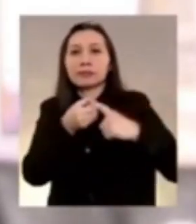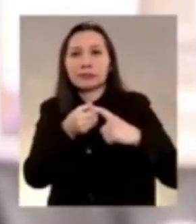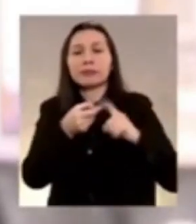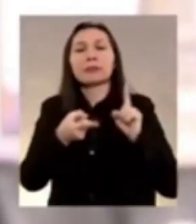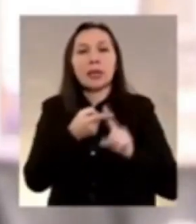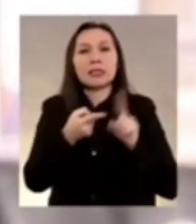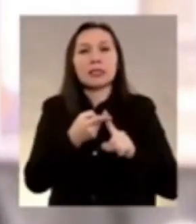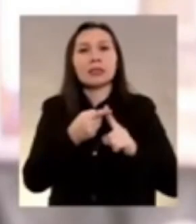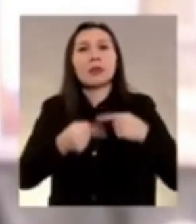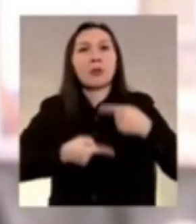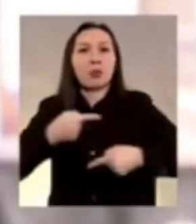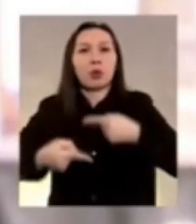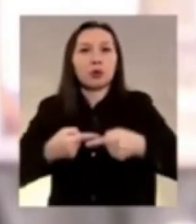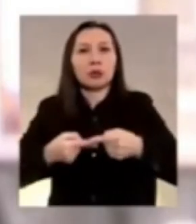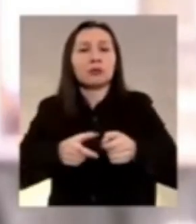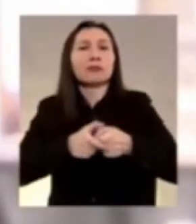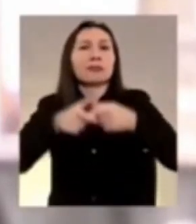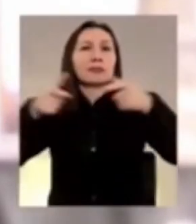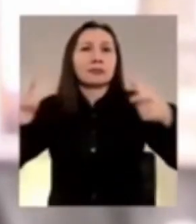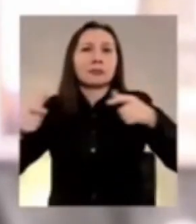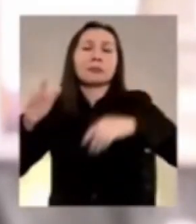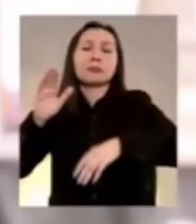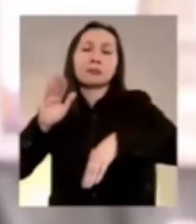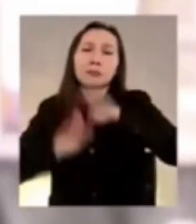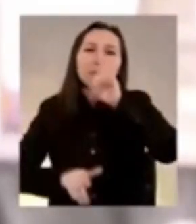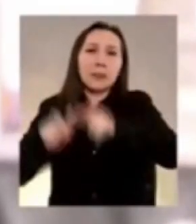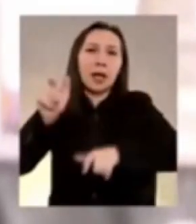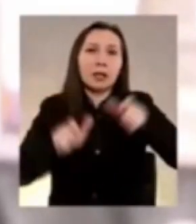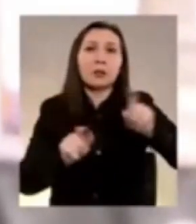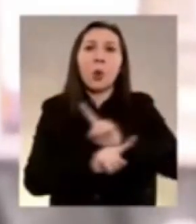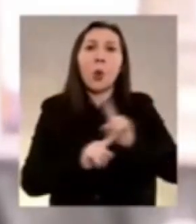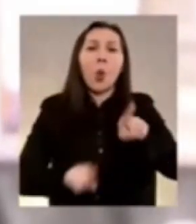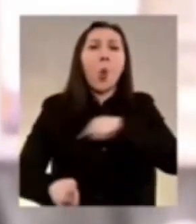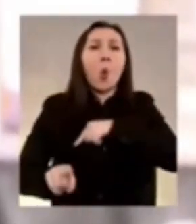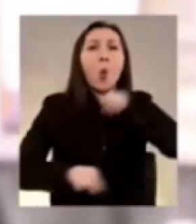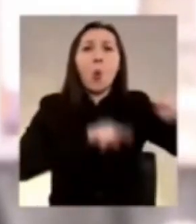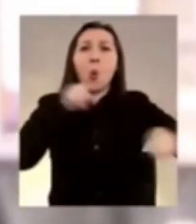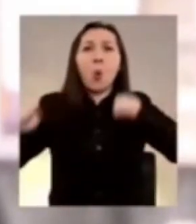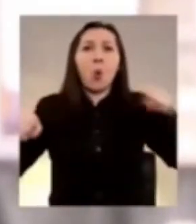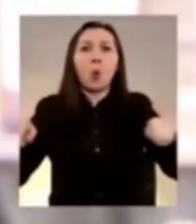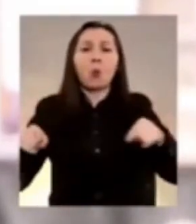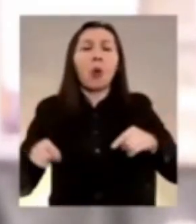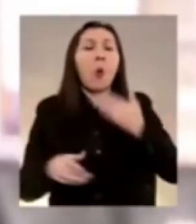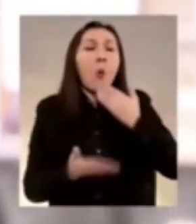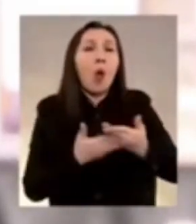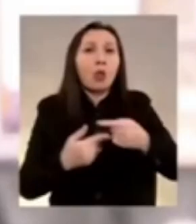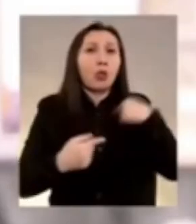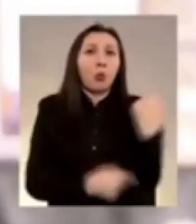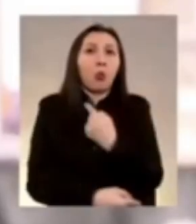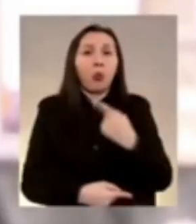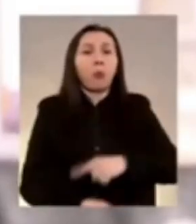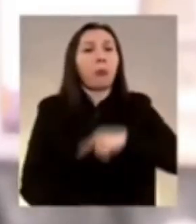de esos procesos a esas amplias mayorías y no culparlas ante nuestros propios fracasos.